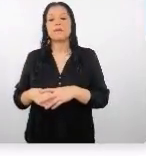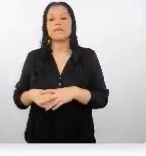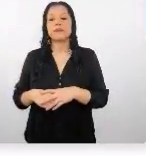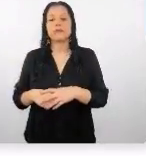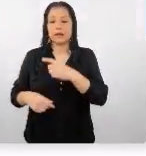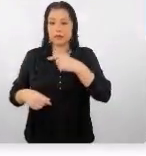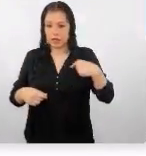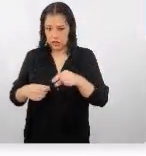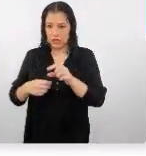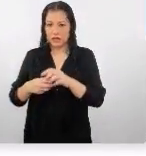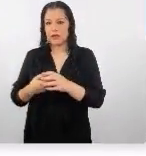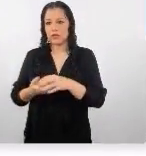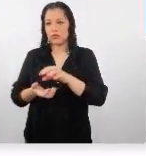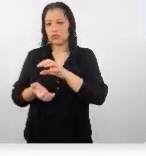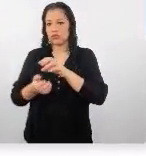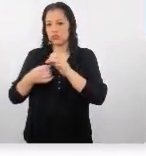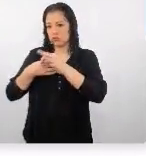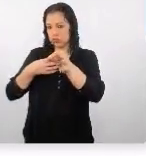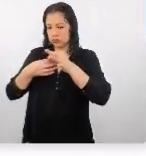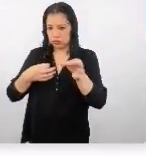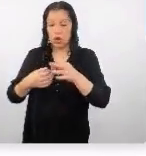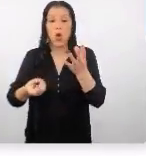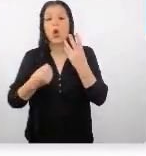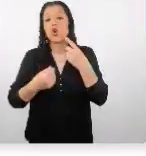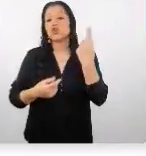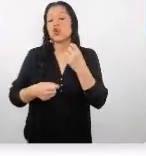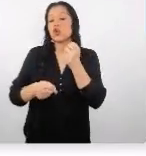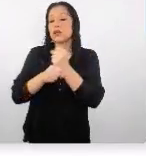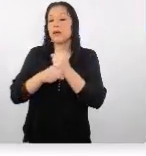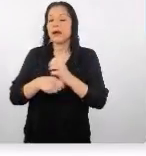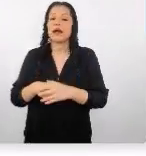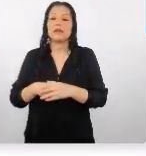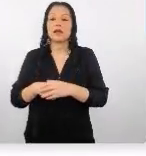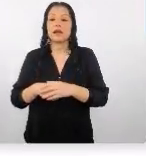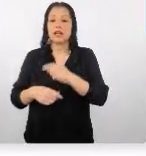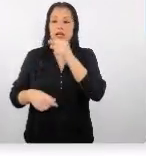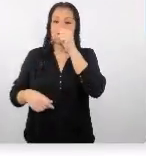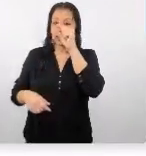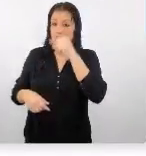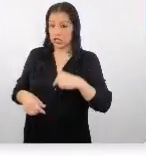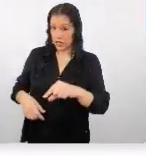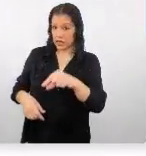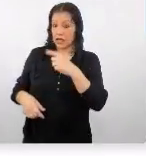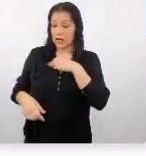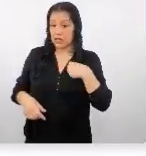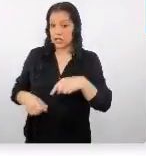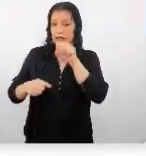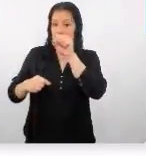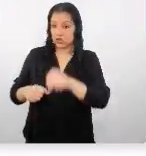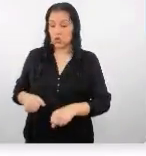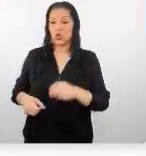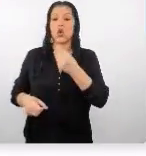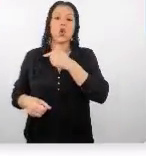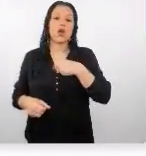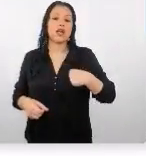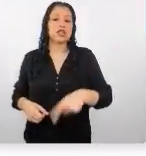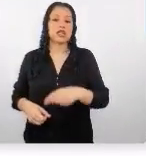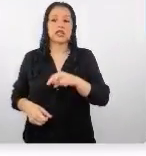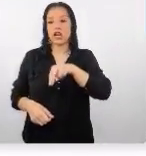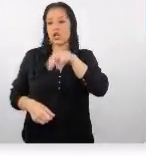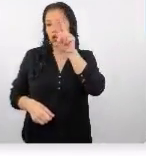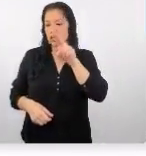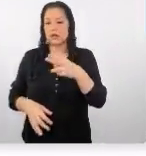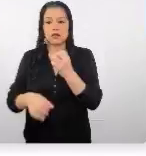solamente operan en la zona sur o en la zona norte de China entonces puedo decir que solamente está